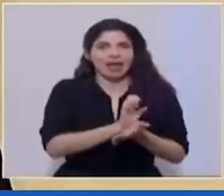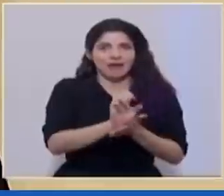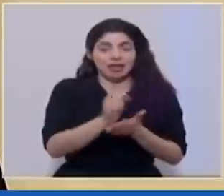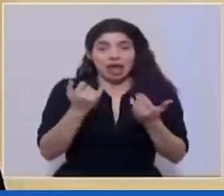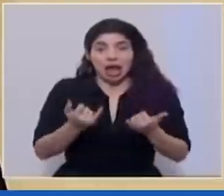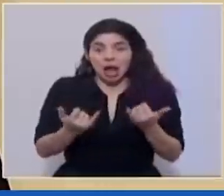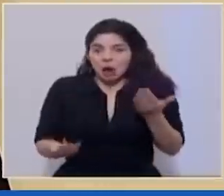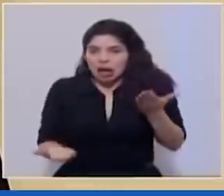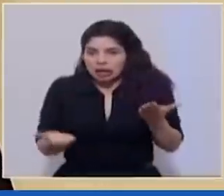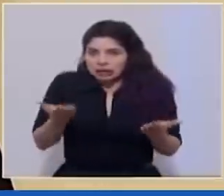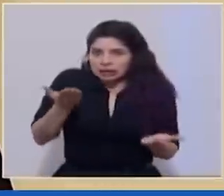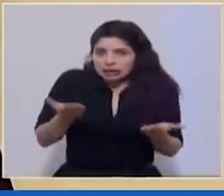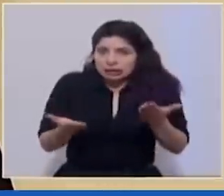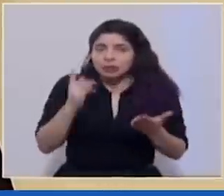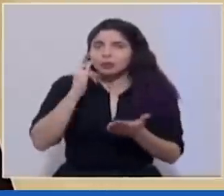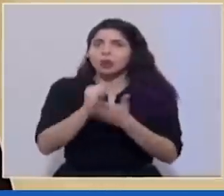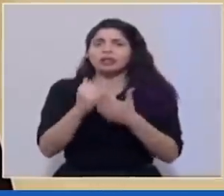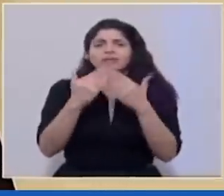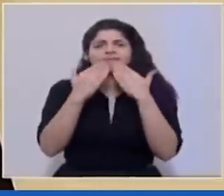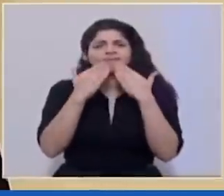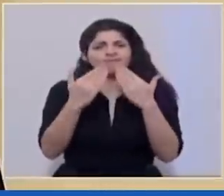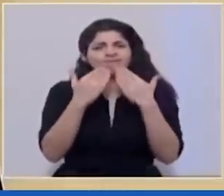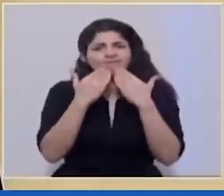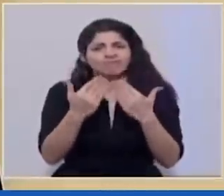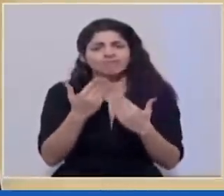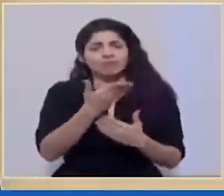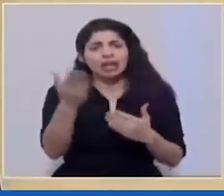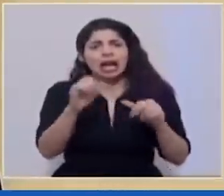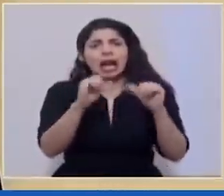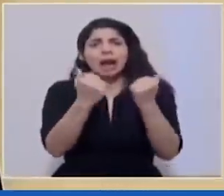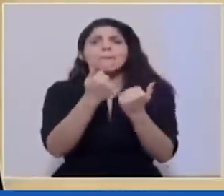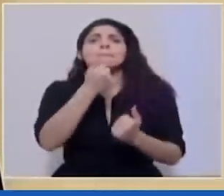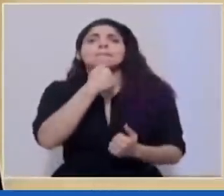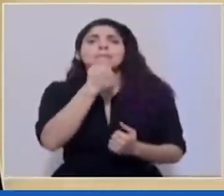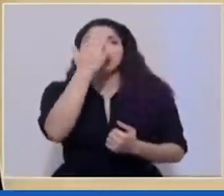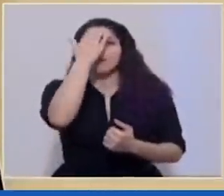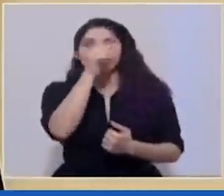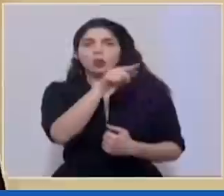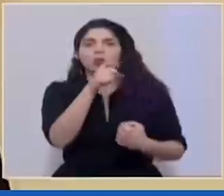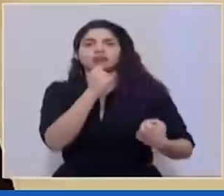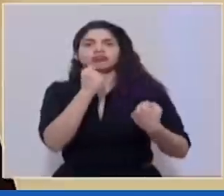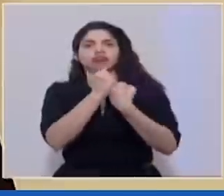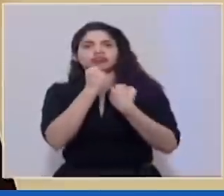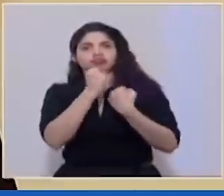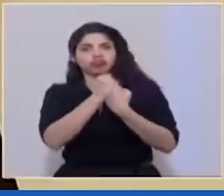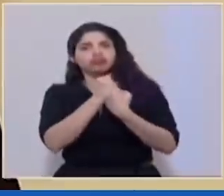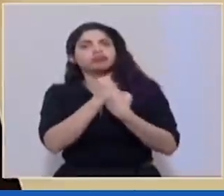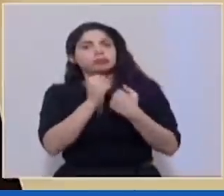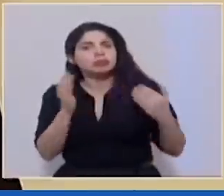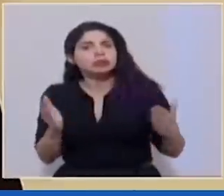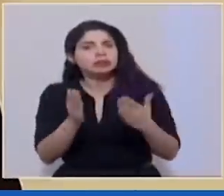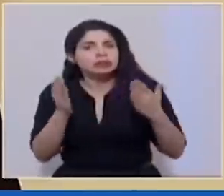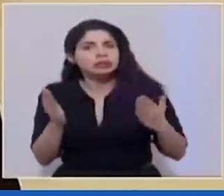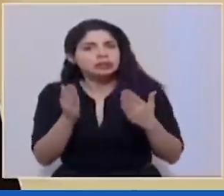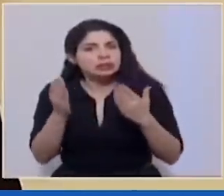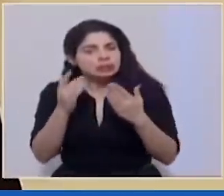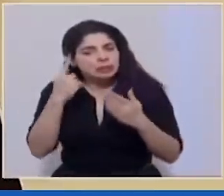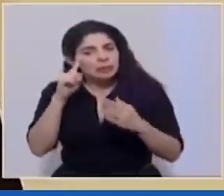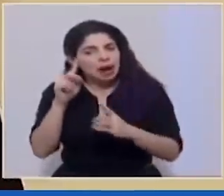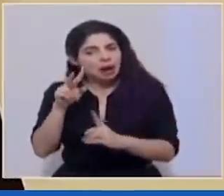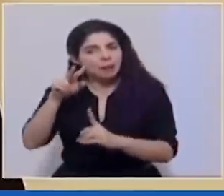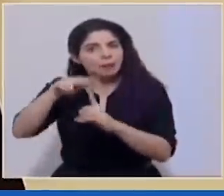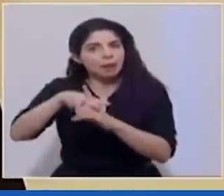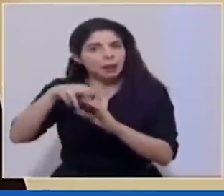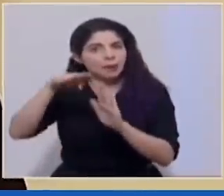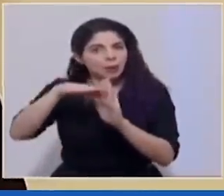estamos trabajando y agradezco profundamente al sector privado por acompañar y apuntalar en la utilización de esos